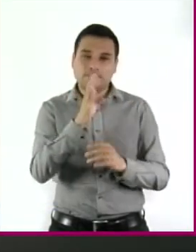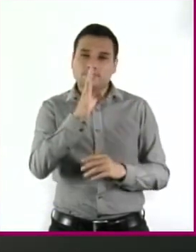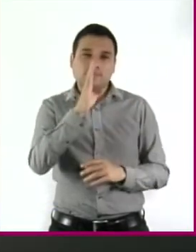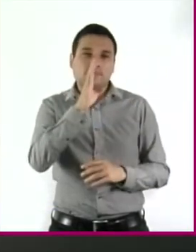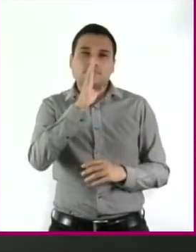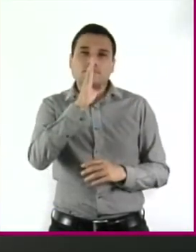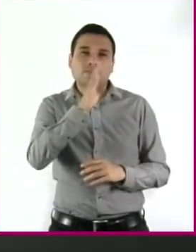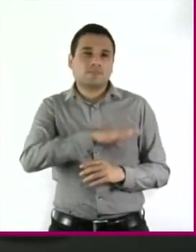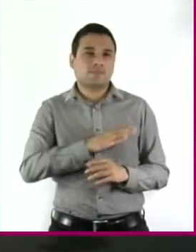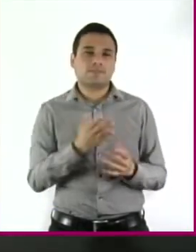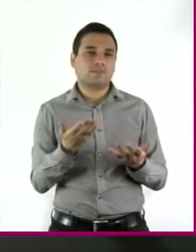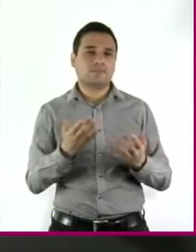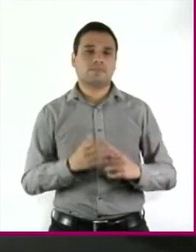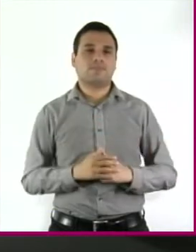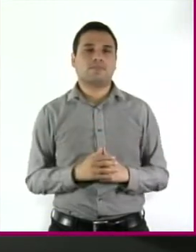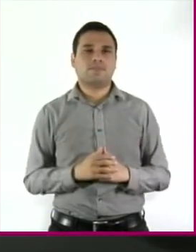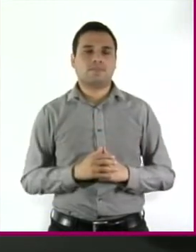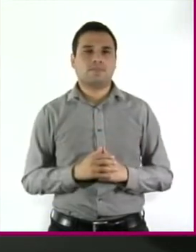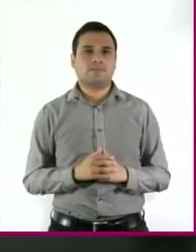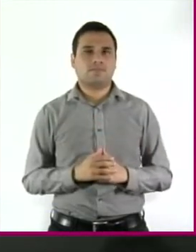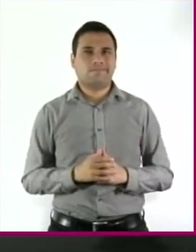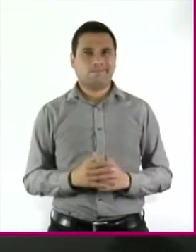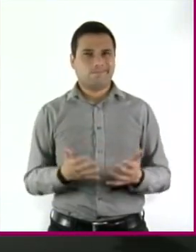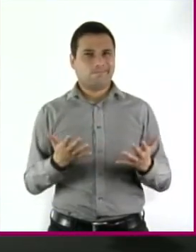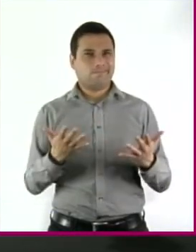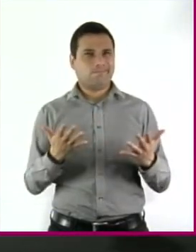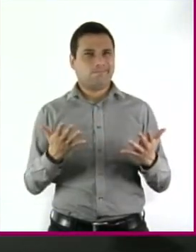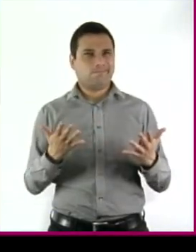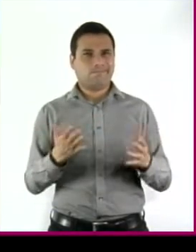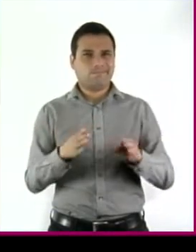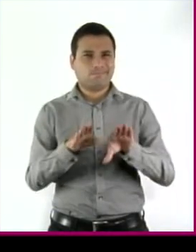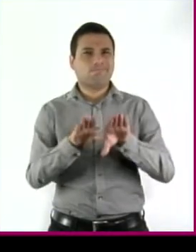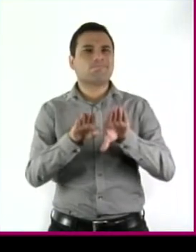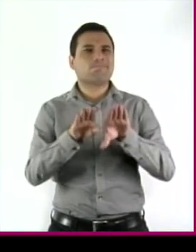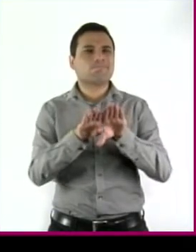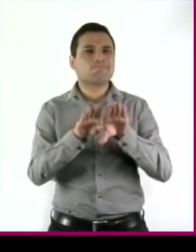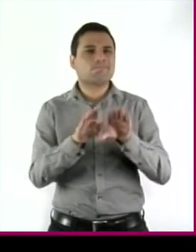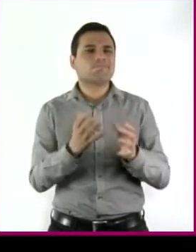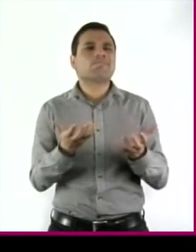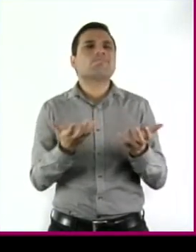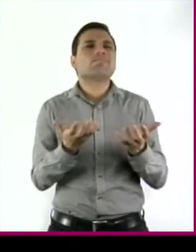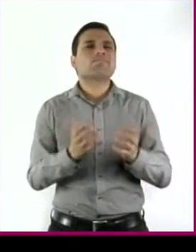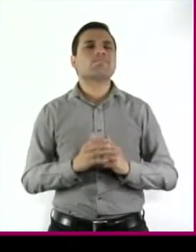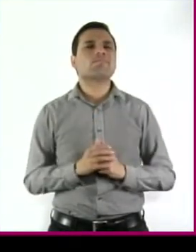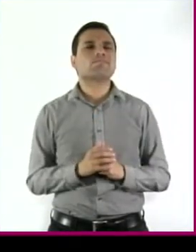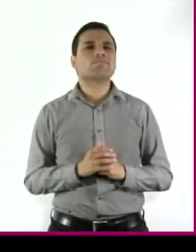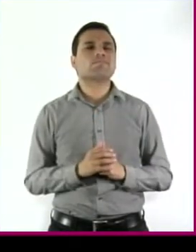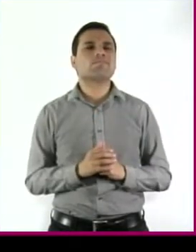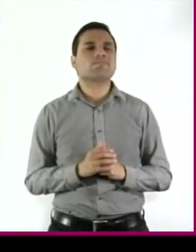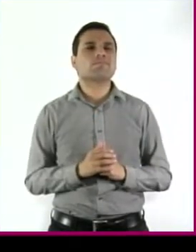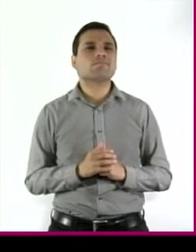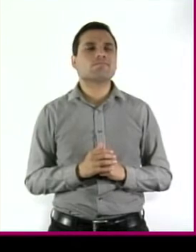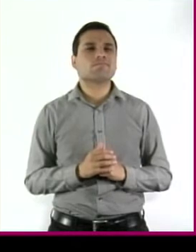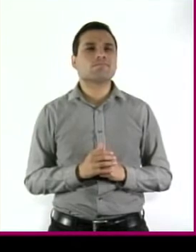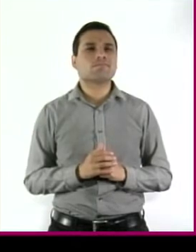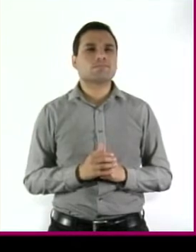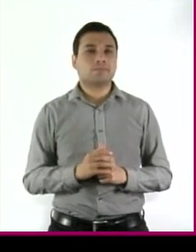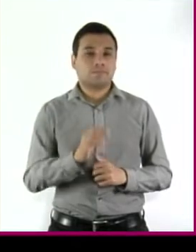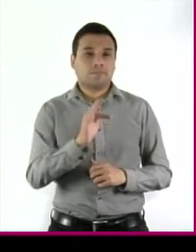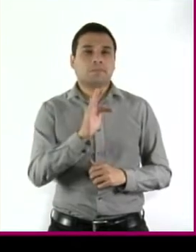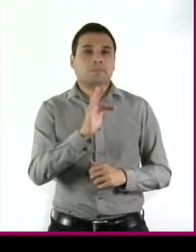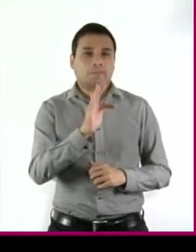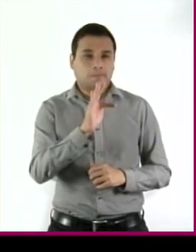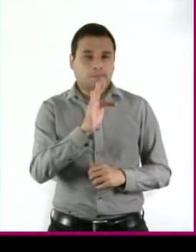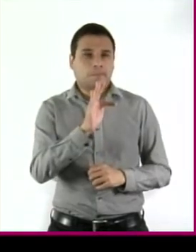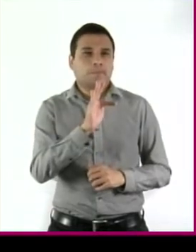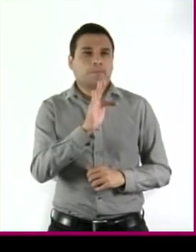¿Será esta la única conclusión disponible? Podríamos tomar el absurdo al que nos enfrenta